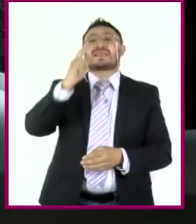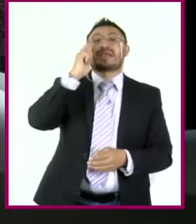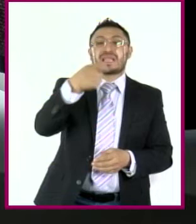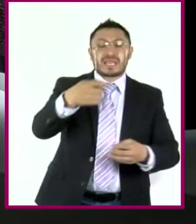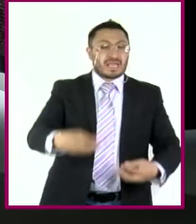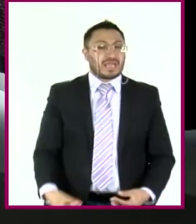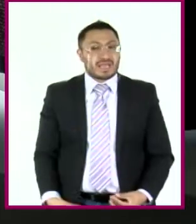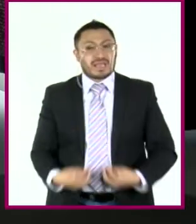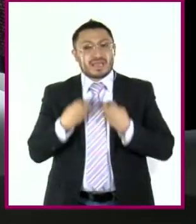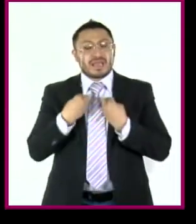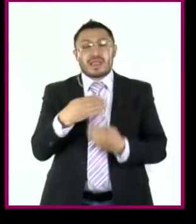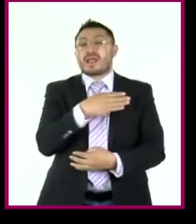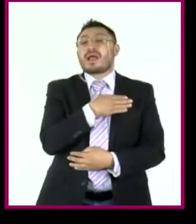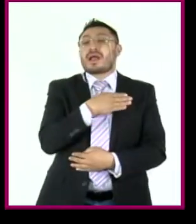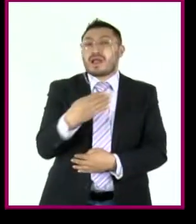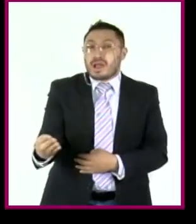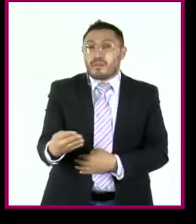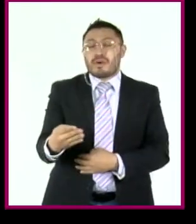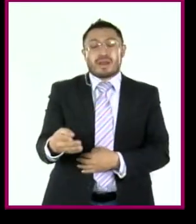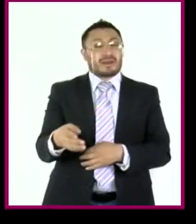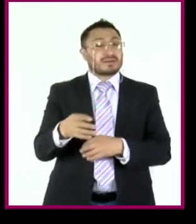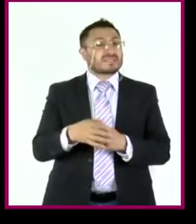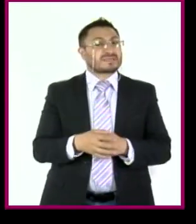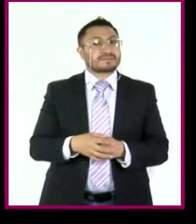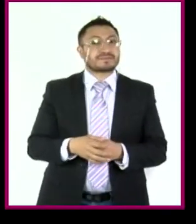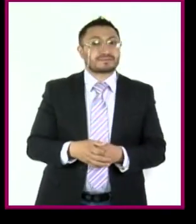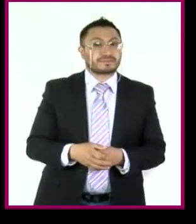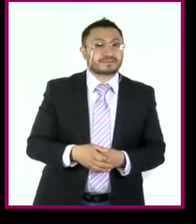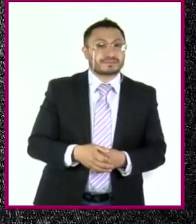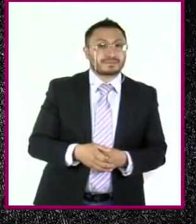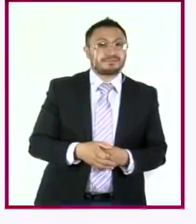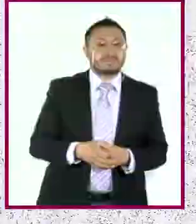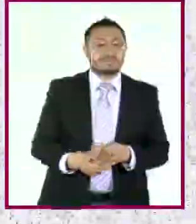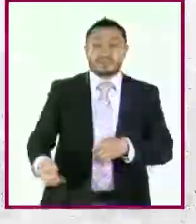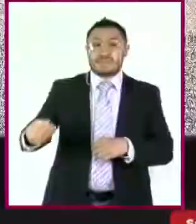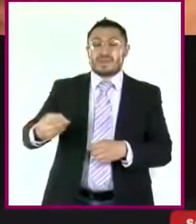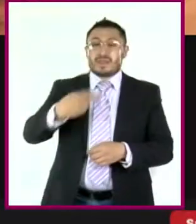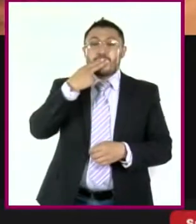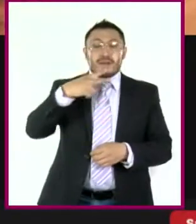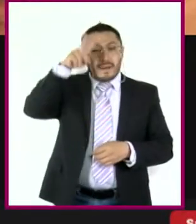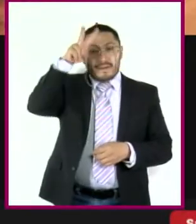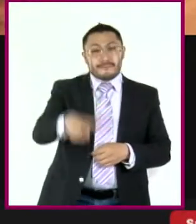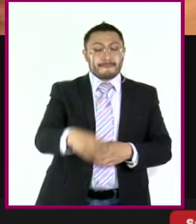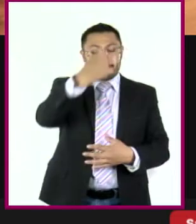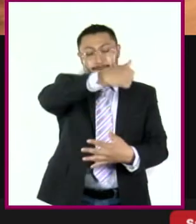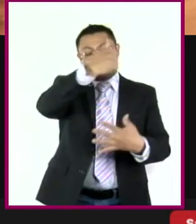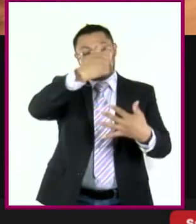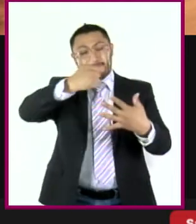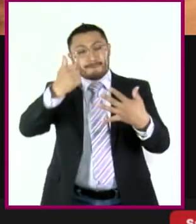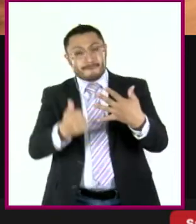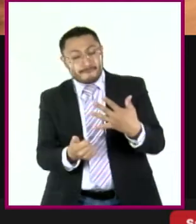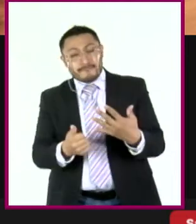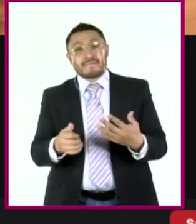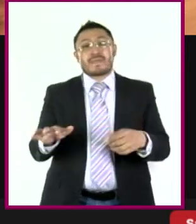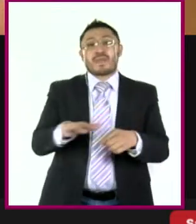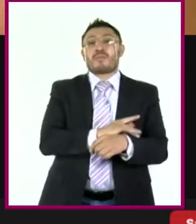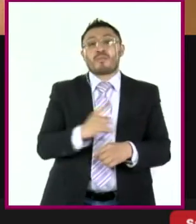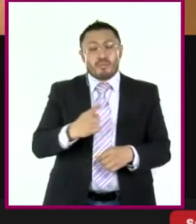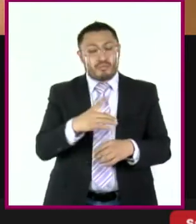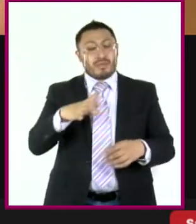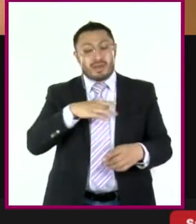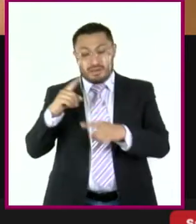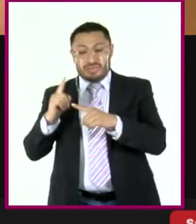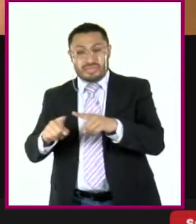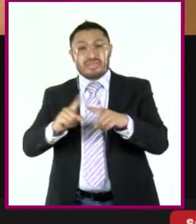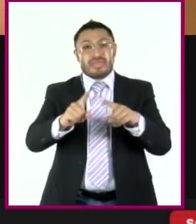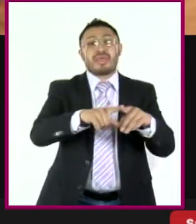la vida buena? Se ha propiciado que se ponga en cuestión la verdad de cada una de estas, puesto que las diferentes maneras